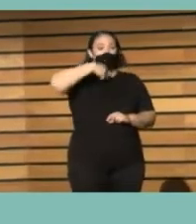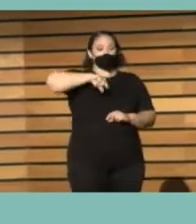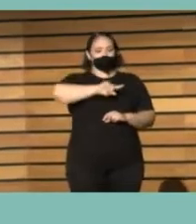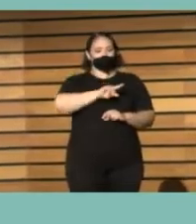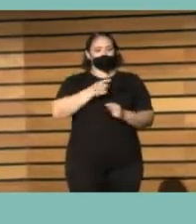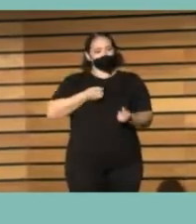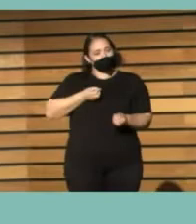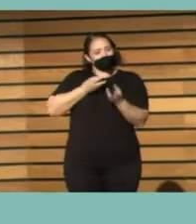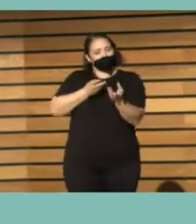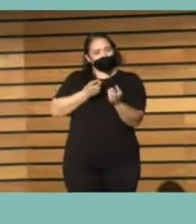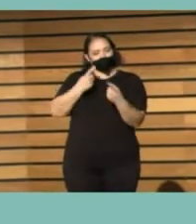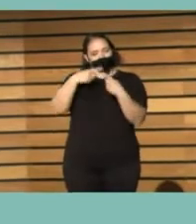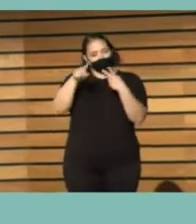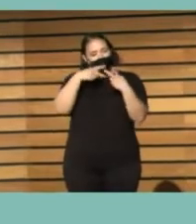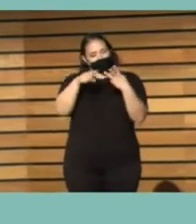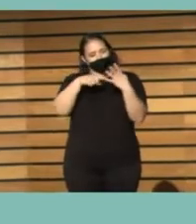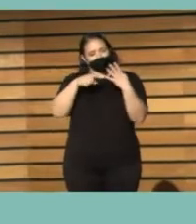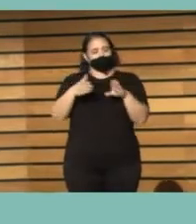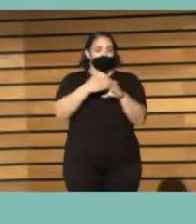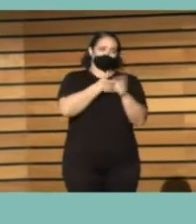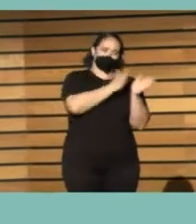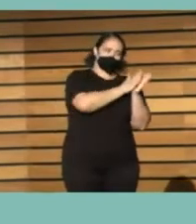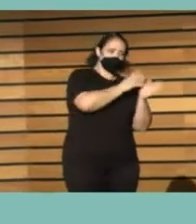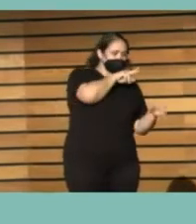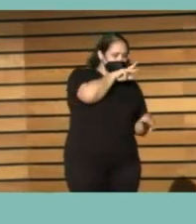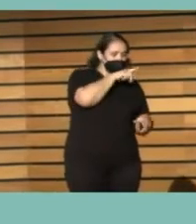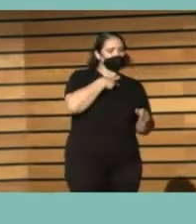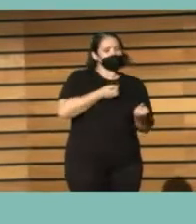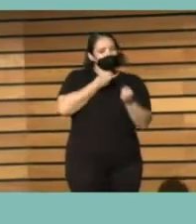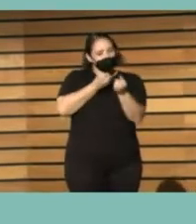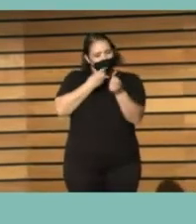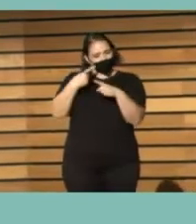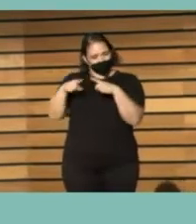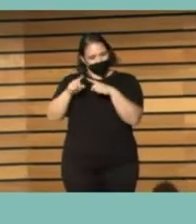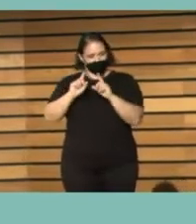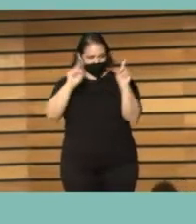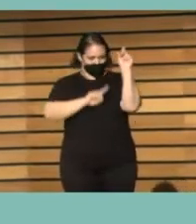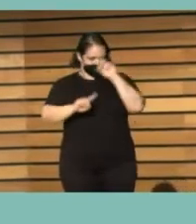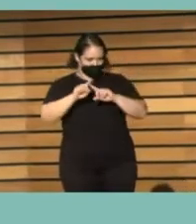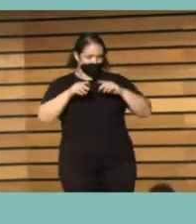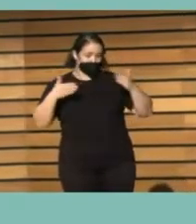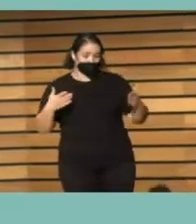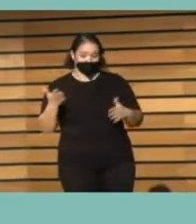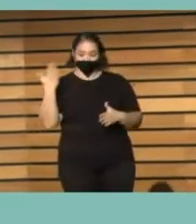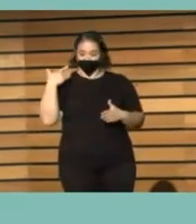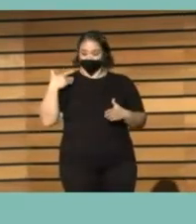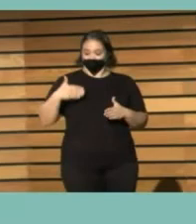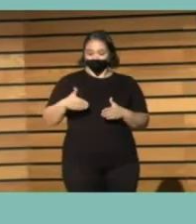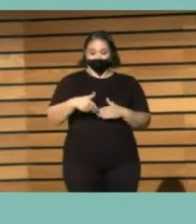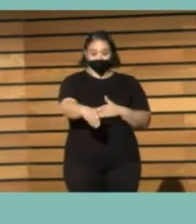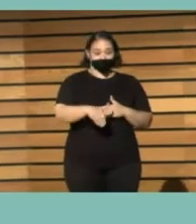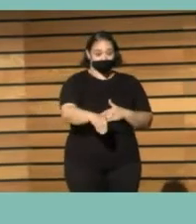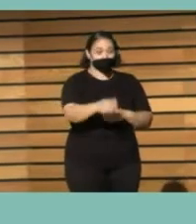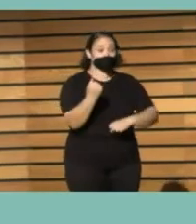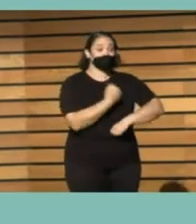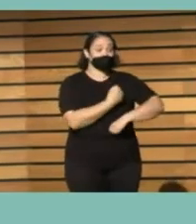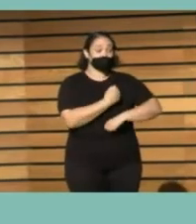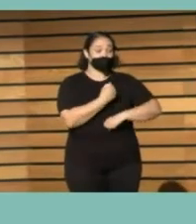trasladar aquí algunas cuestiones antes de dar paso a mis compañeras y compañeros de mesa. Este diciembre se reunirá el plenario,